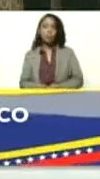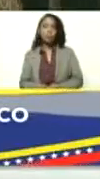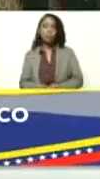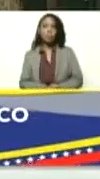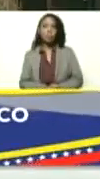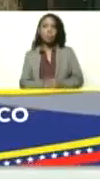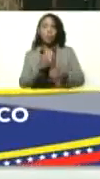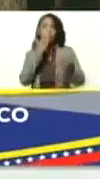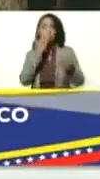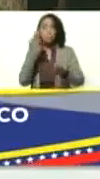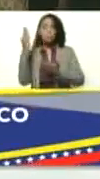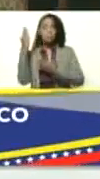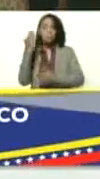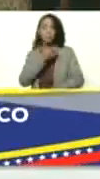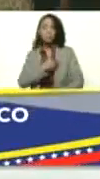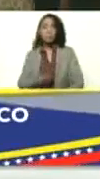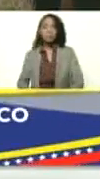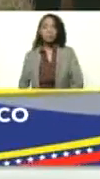Adelante, presidente.